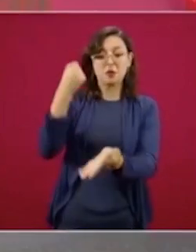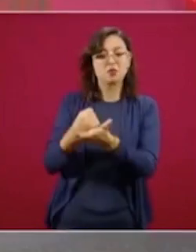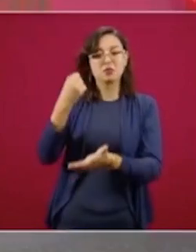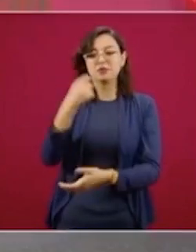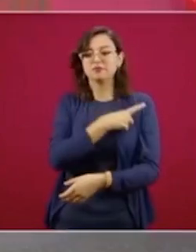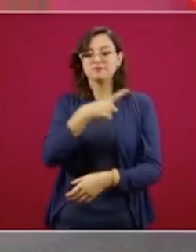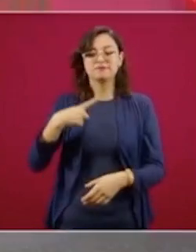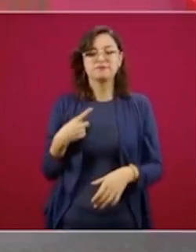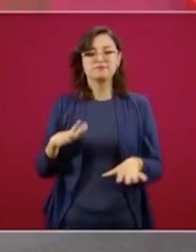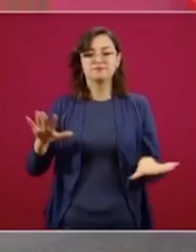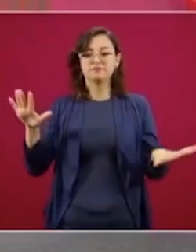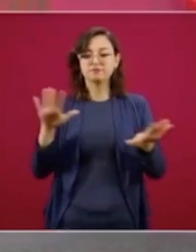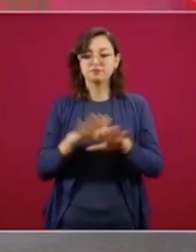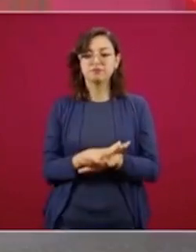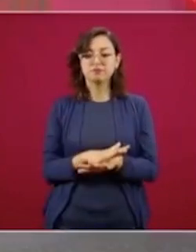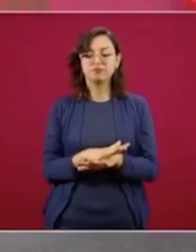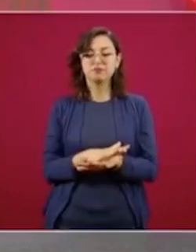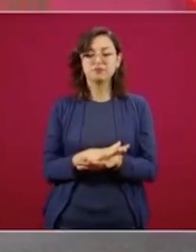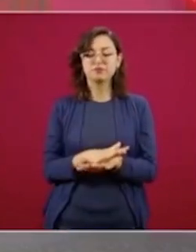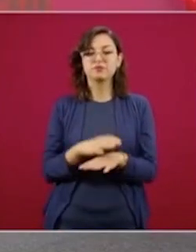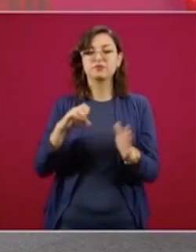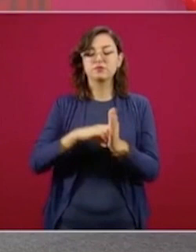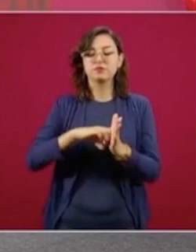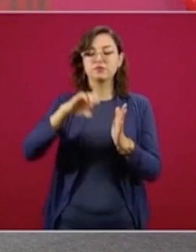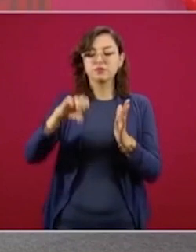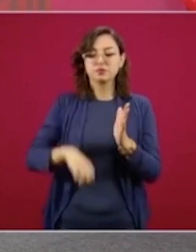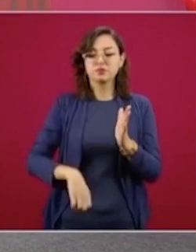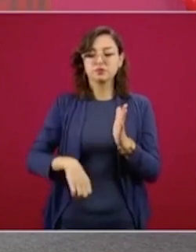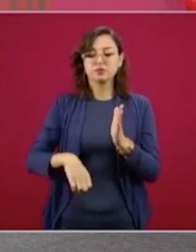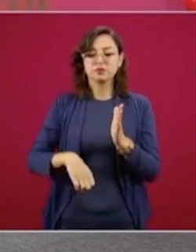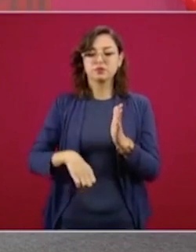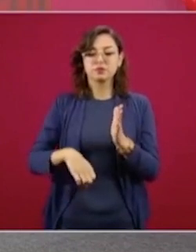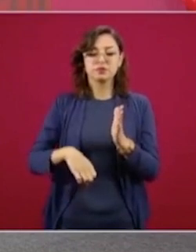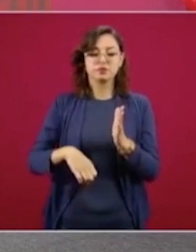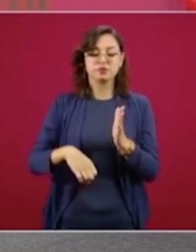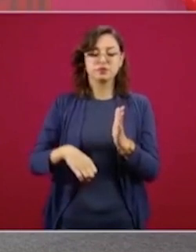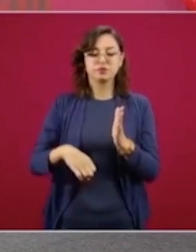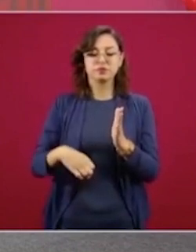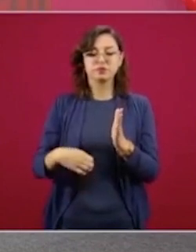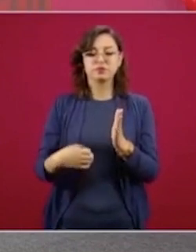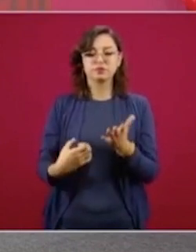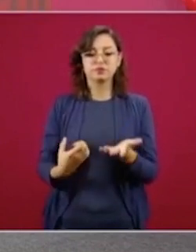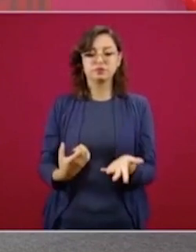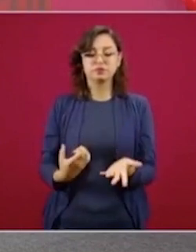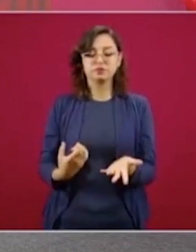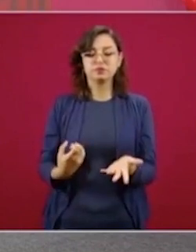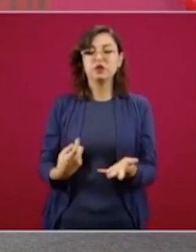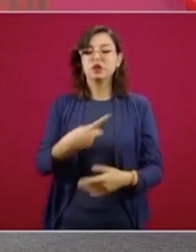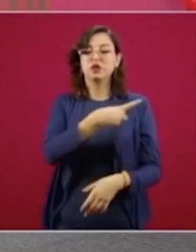por ejemplo, tenemos que